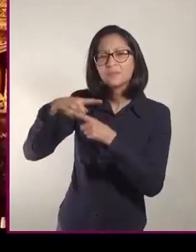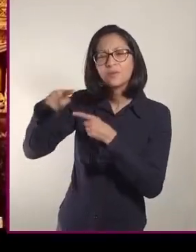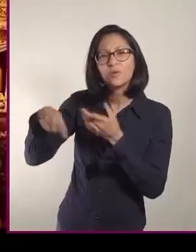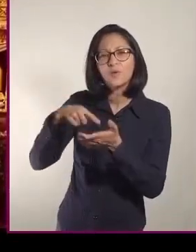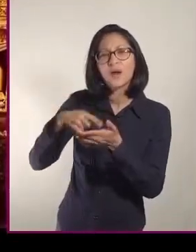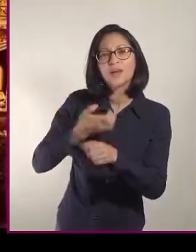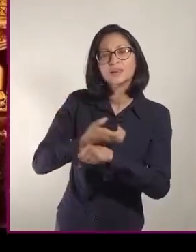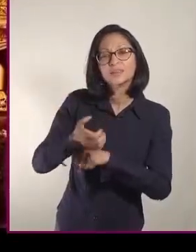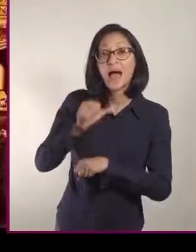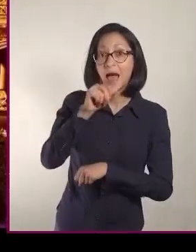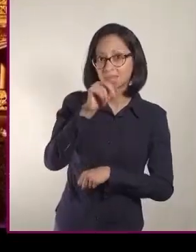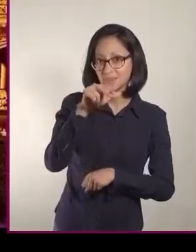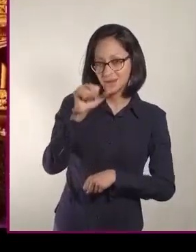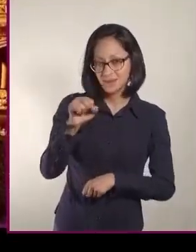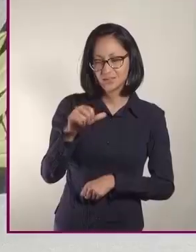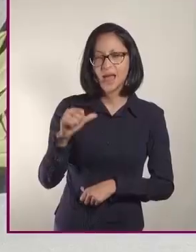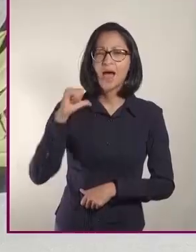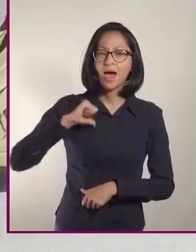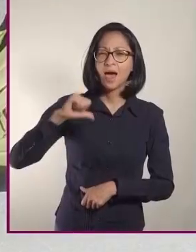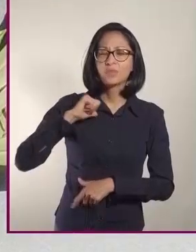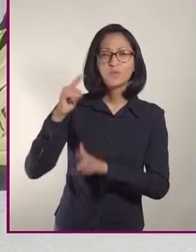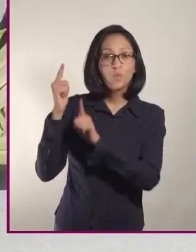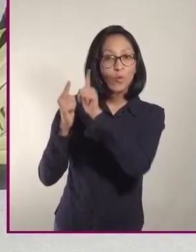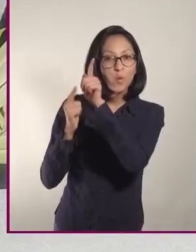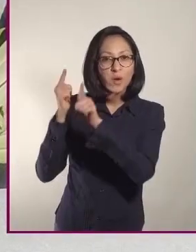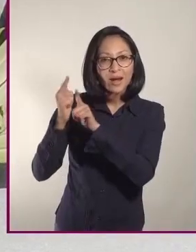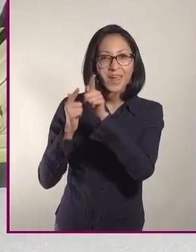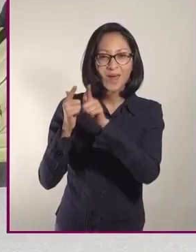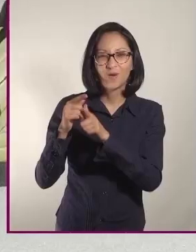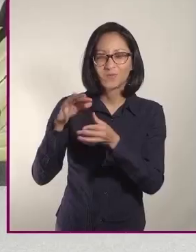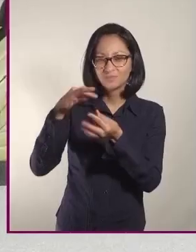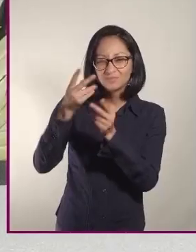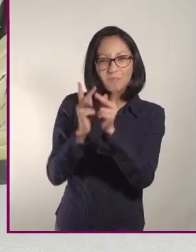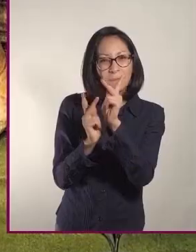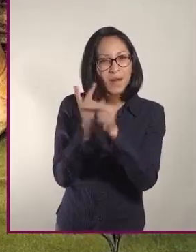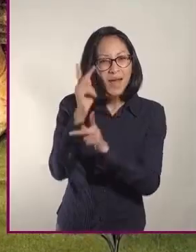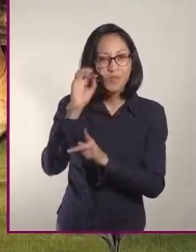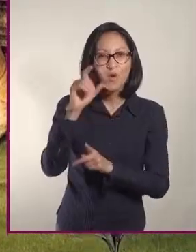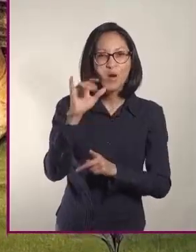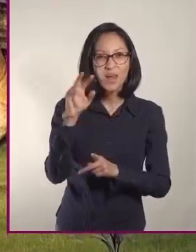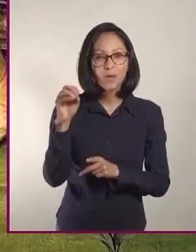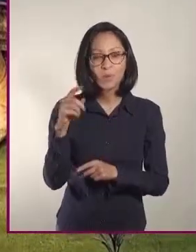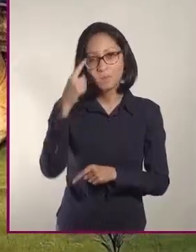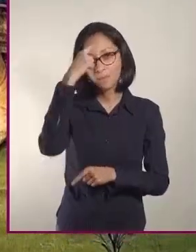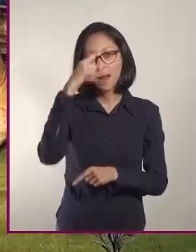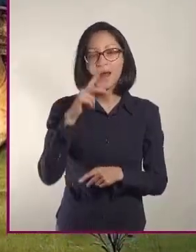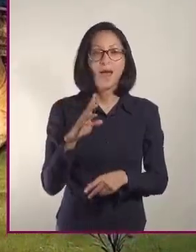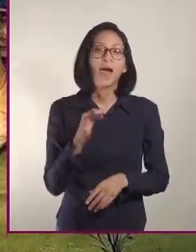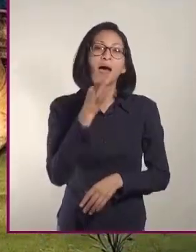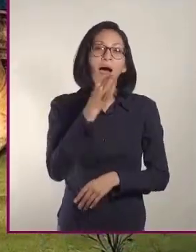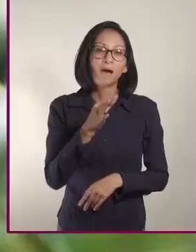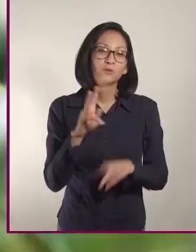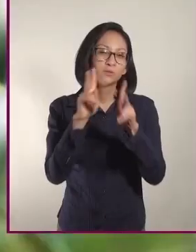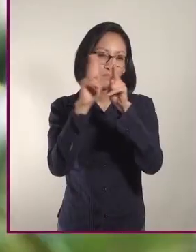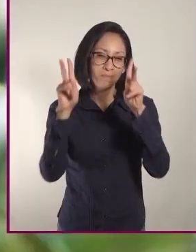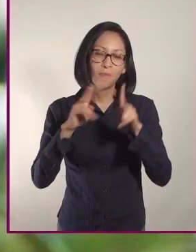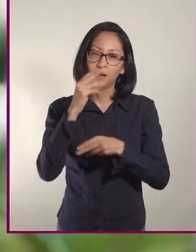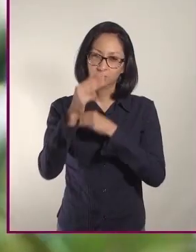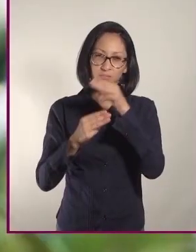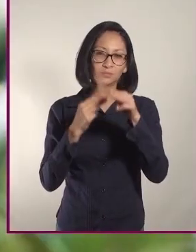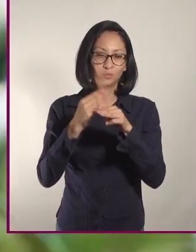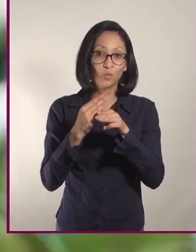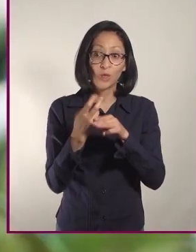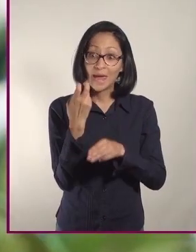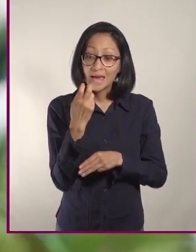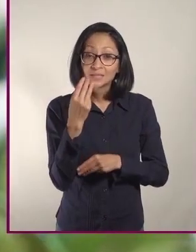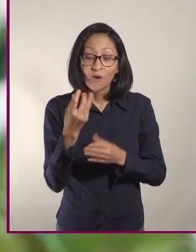Atenas, cuando los antiguos griegos hicieron de la rama de olivo un símbolo de paz para la humanidad. De su fruto,